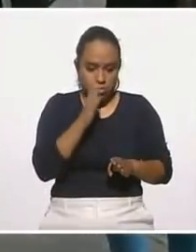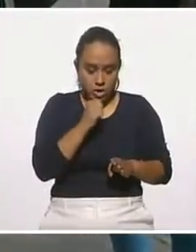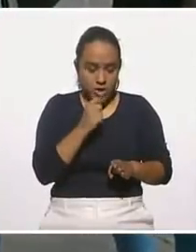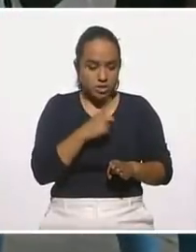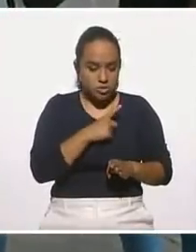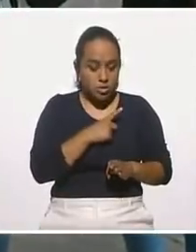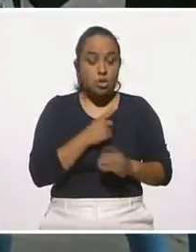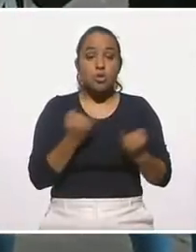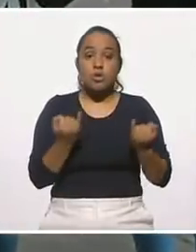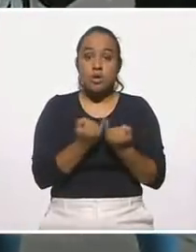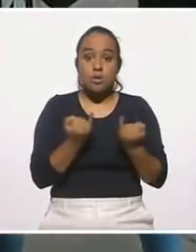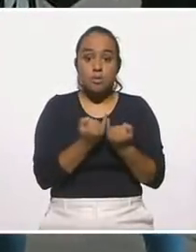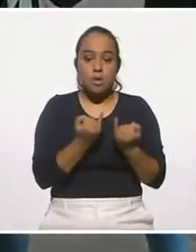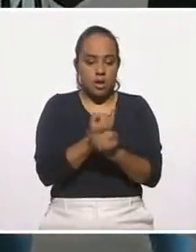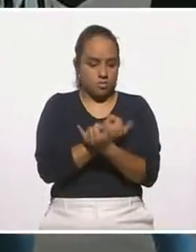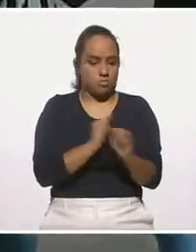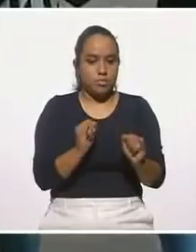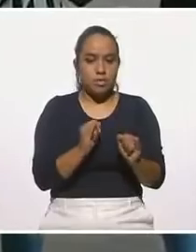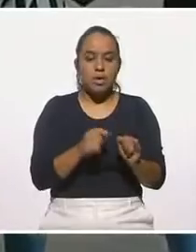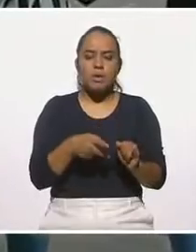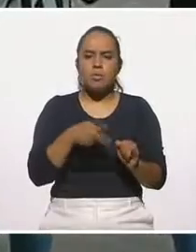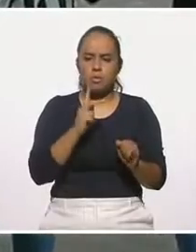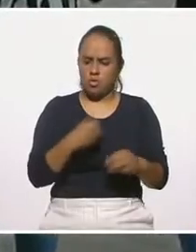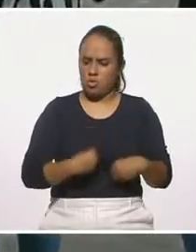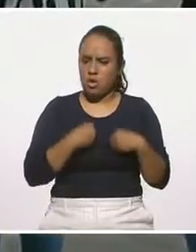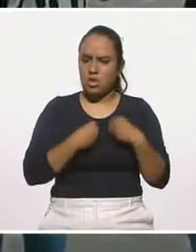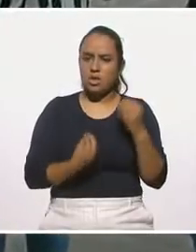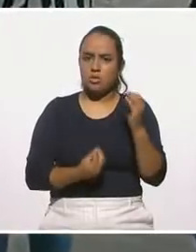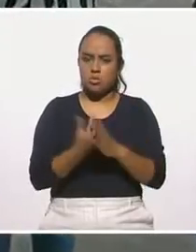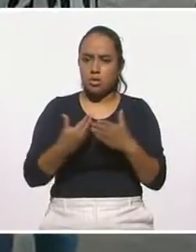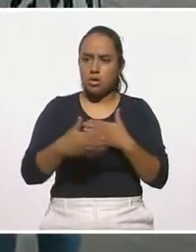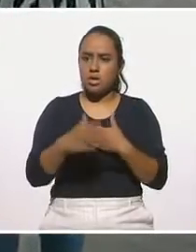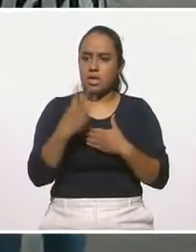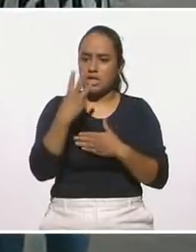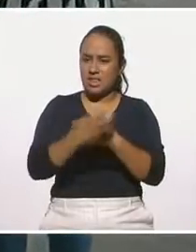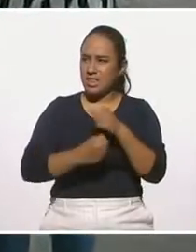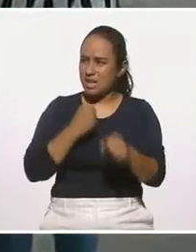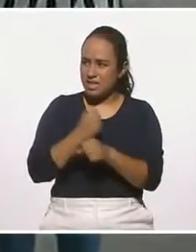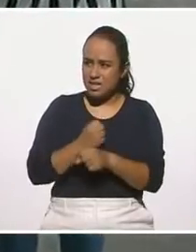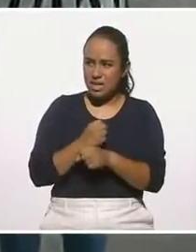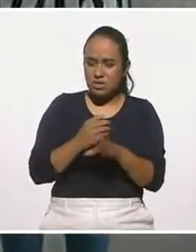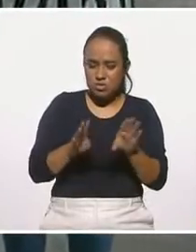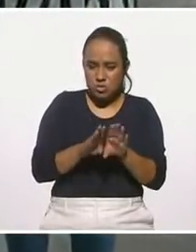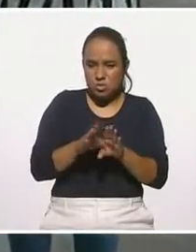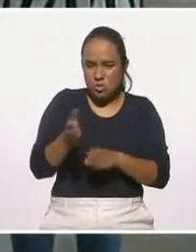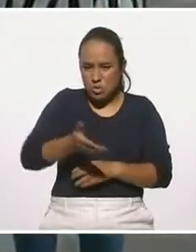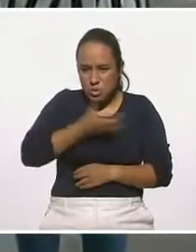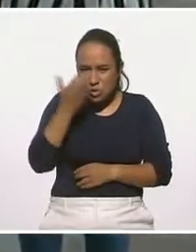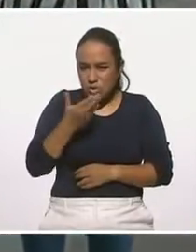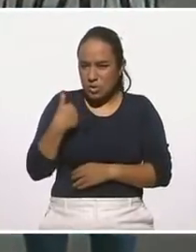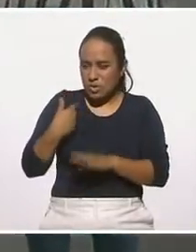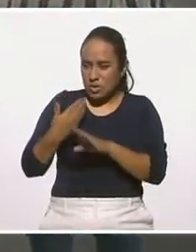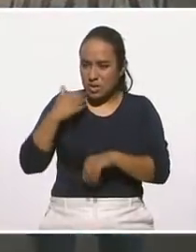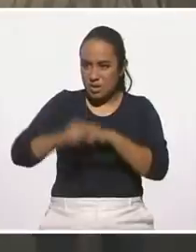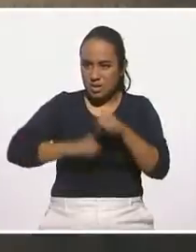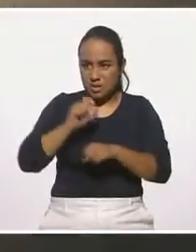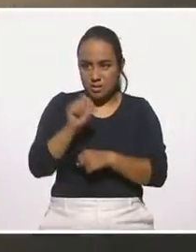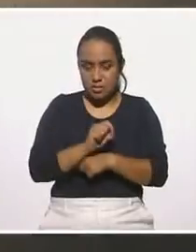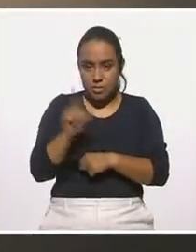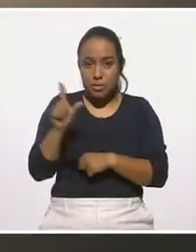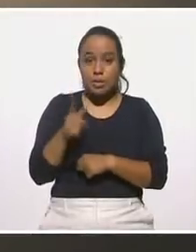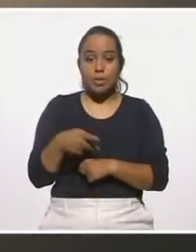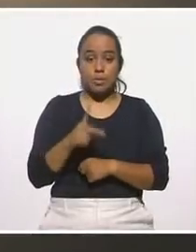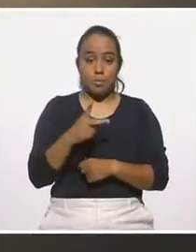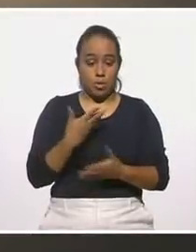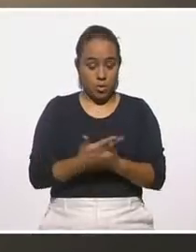a vivir de una nueva manera, yo obviamente agradeciendo lo que durante 33 años viví como convencional y como ciclista profesional, es como